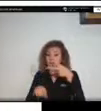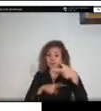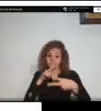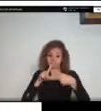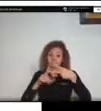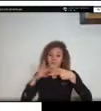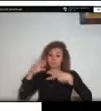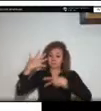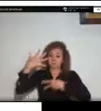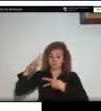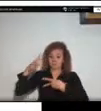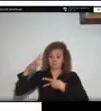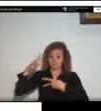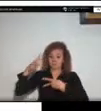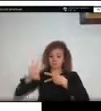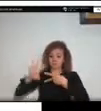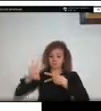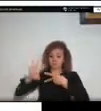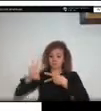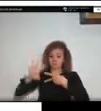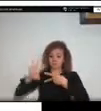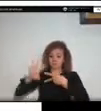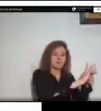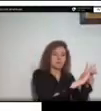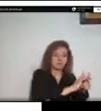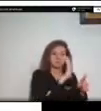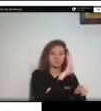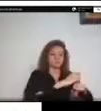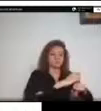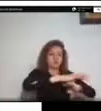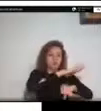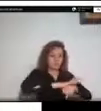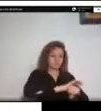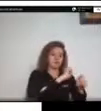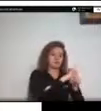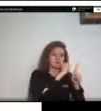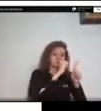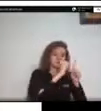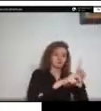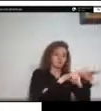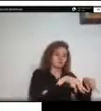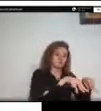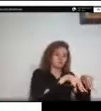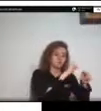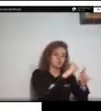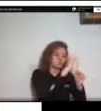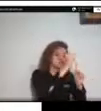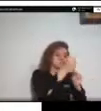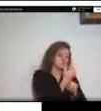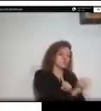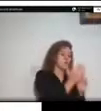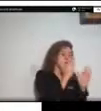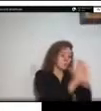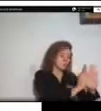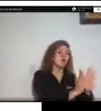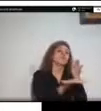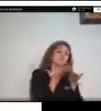mecánico ambiental y social esto de acuerdo a los roles y responsabilidades que tenemos establecidos en la ley